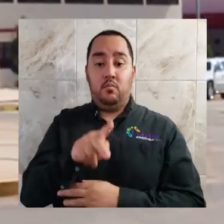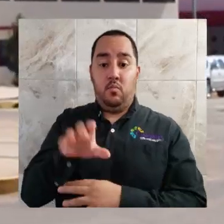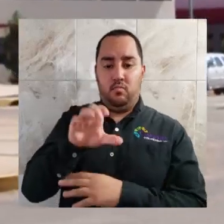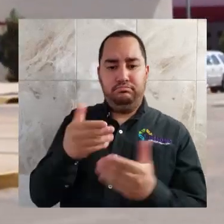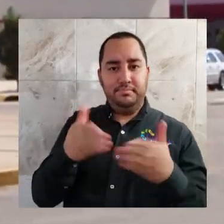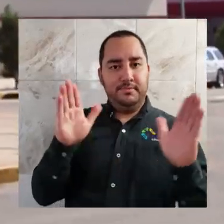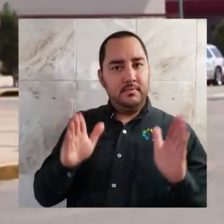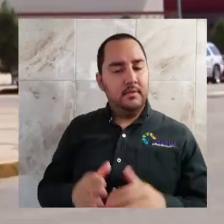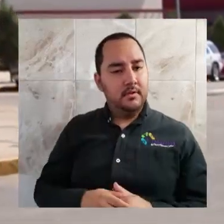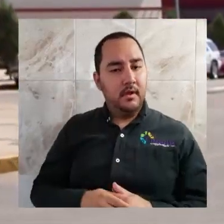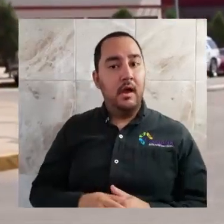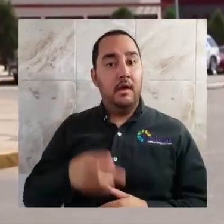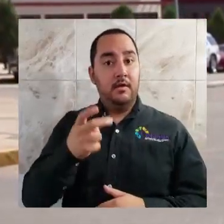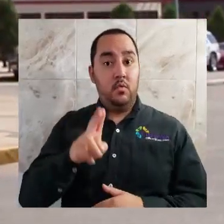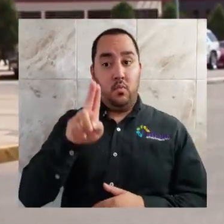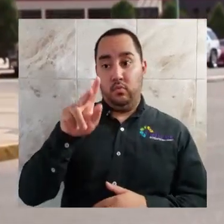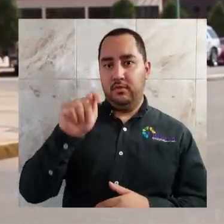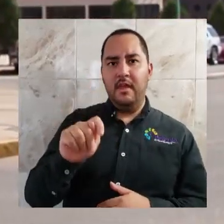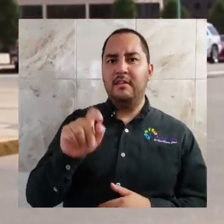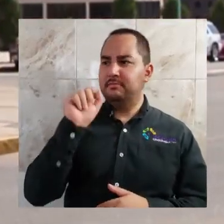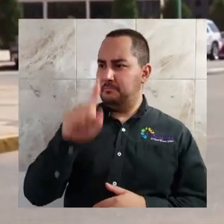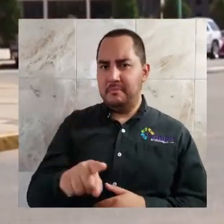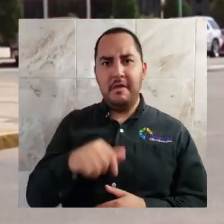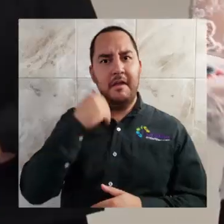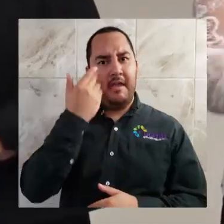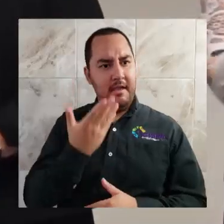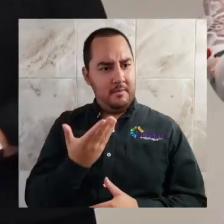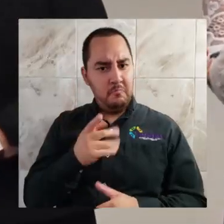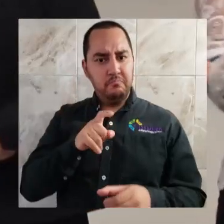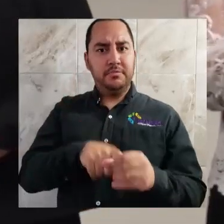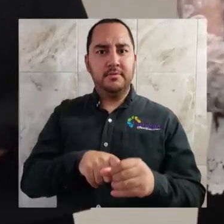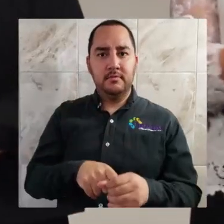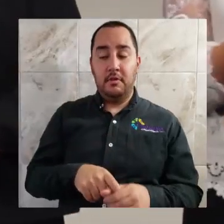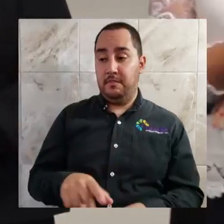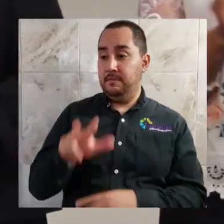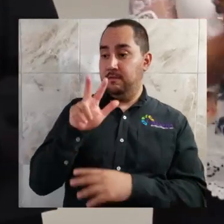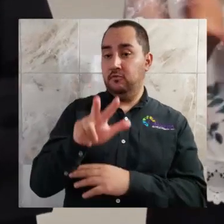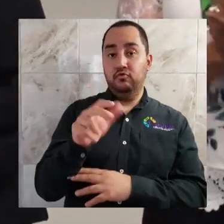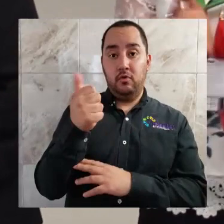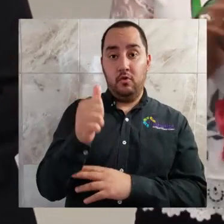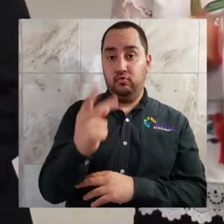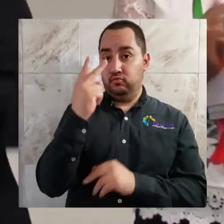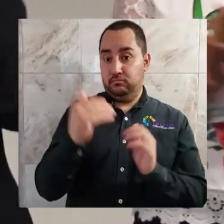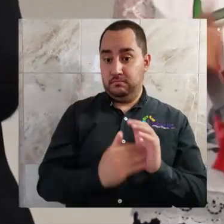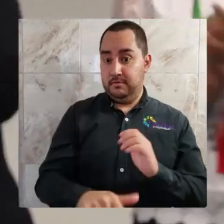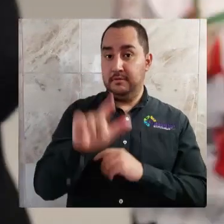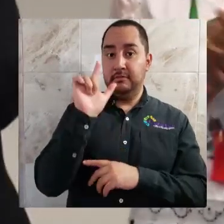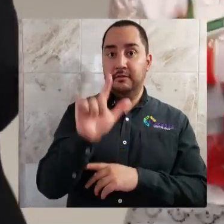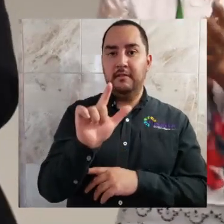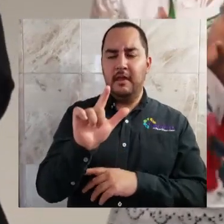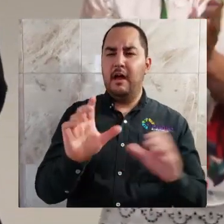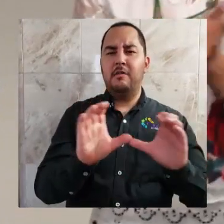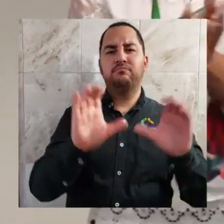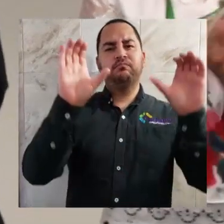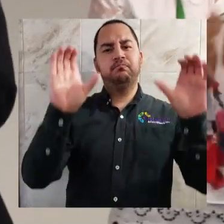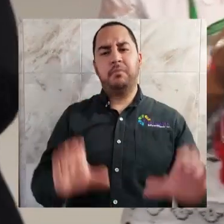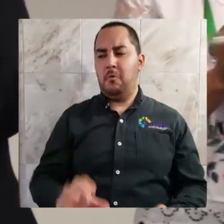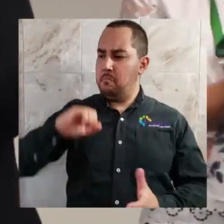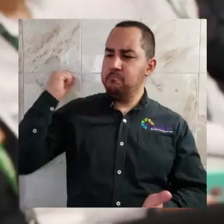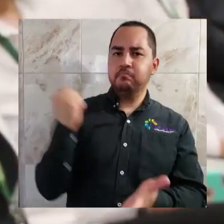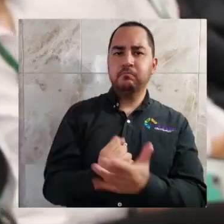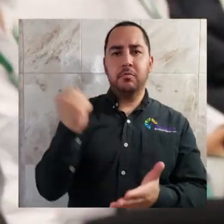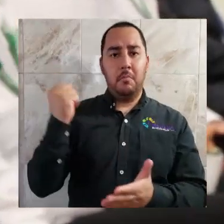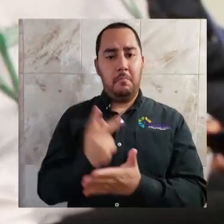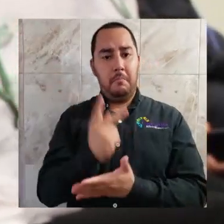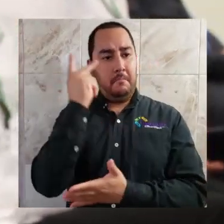la Universidad Tecnológica de Chihuahua se suma, ya que el 18 de agosto del 2017 fue certificada como una